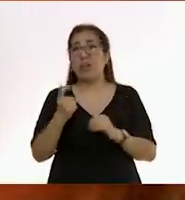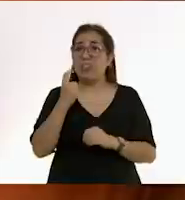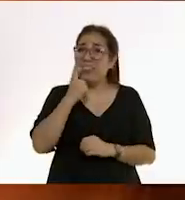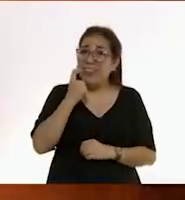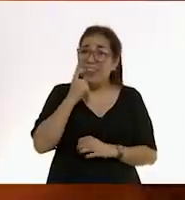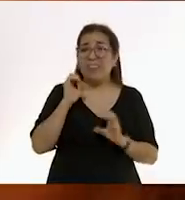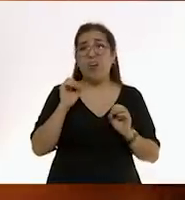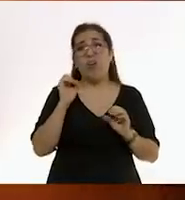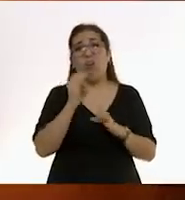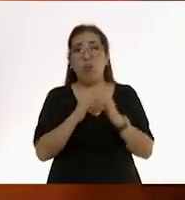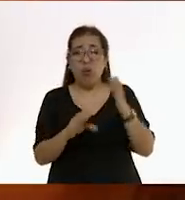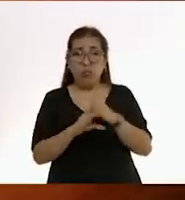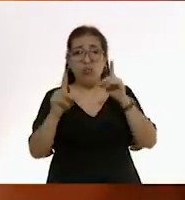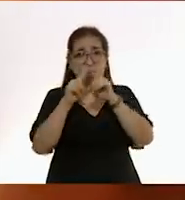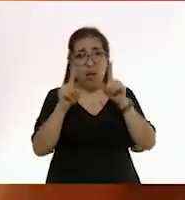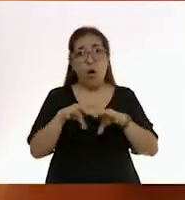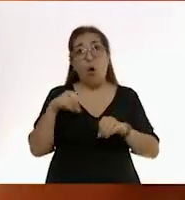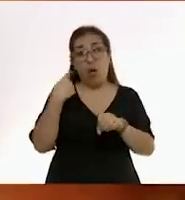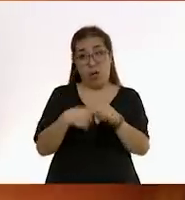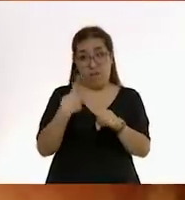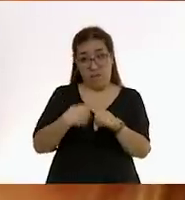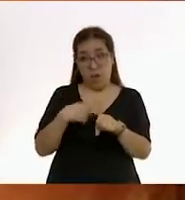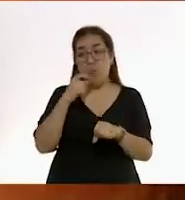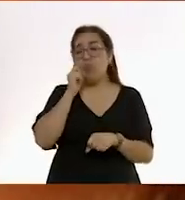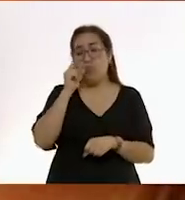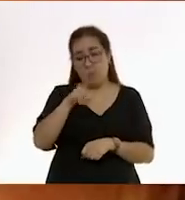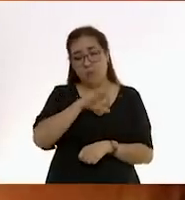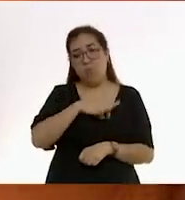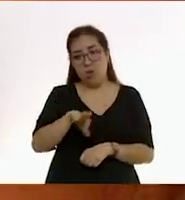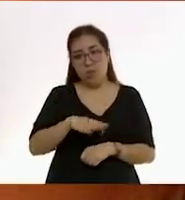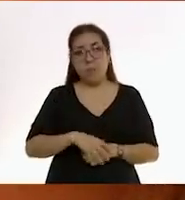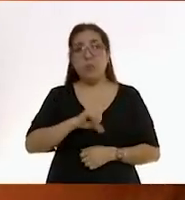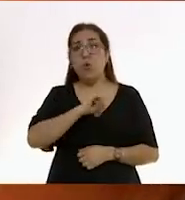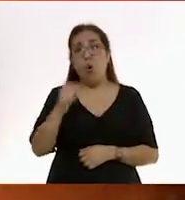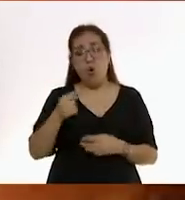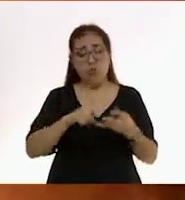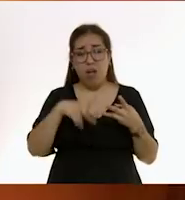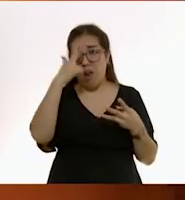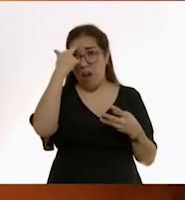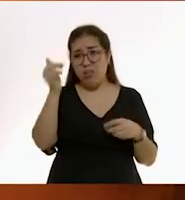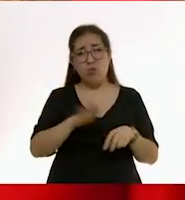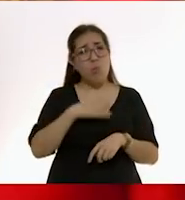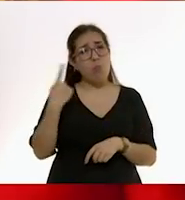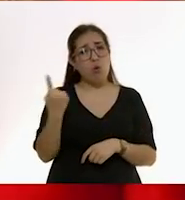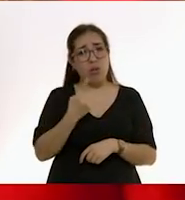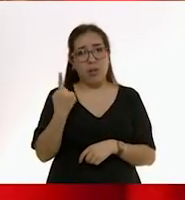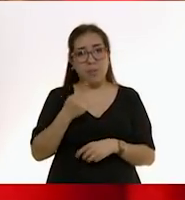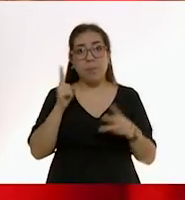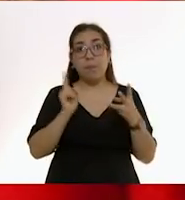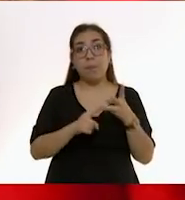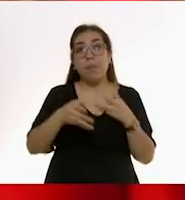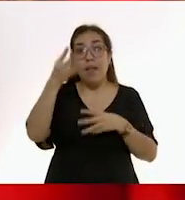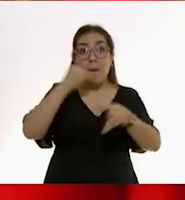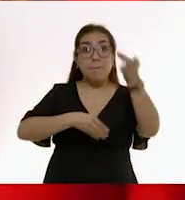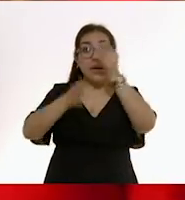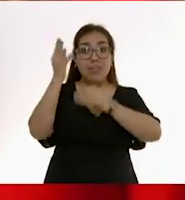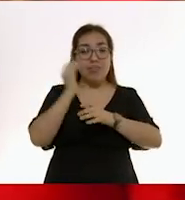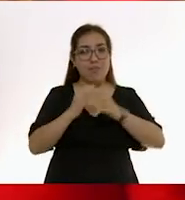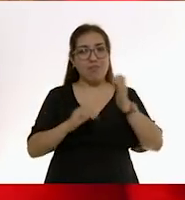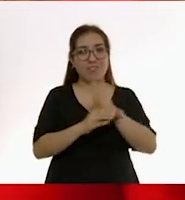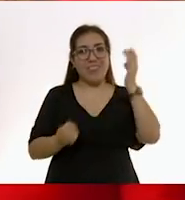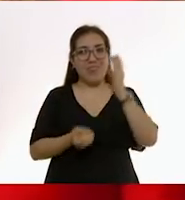pasen mal. También cuando están enfermos, por ejemplo. Otros motivos por los que los bebés se despiertan muchas veces es cuando están aprendiendo cosas nuevas.